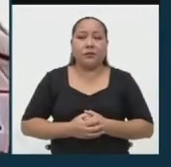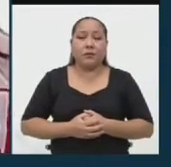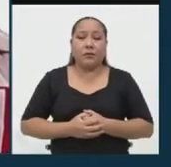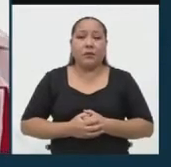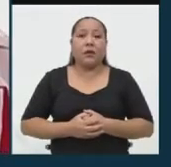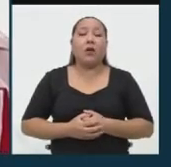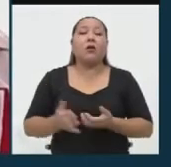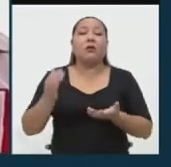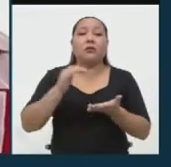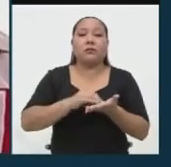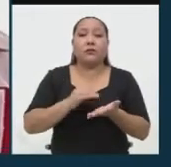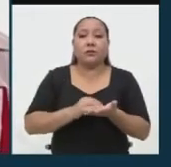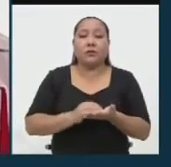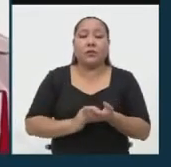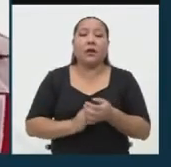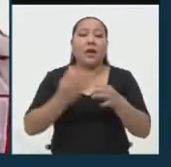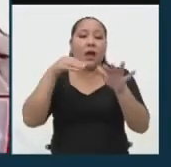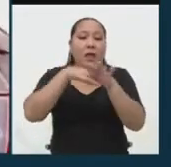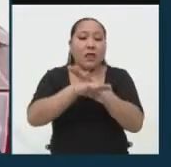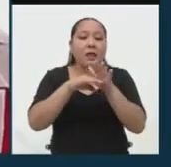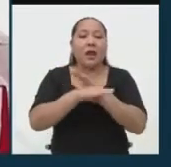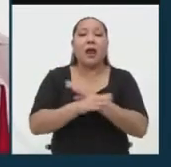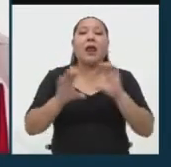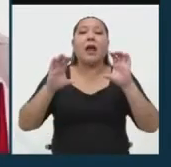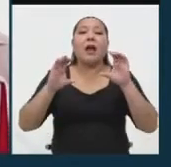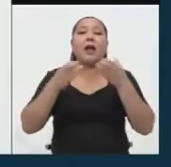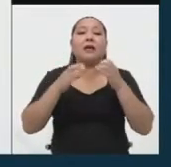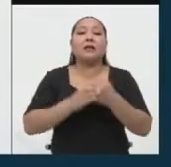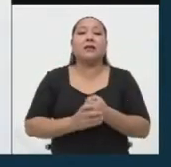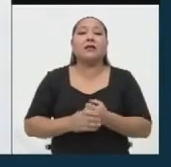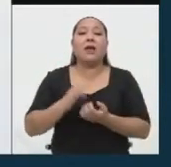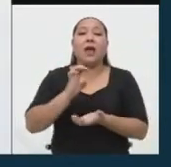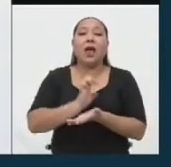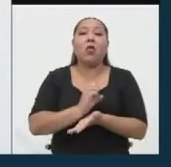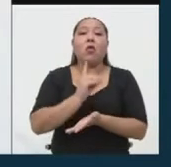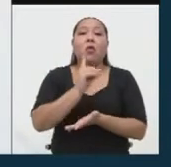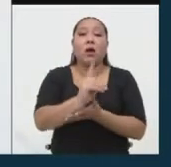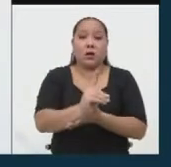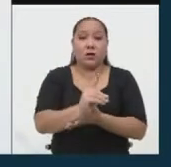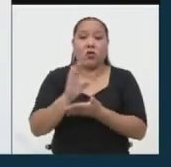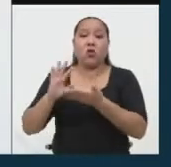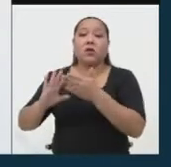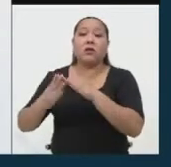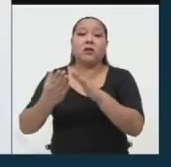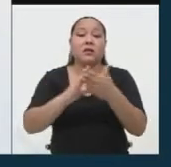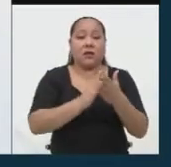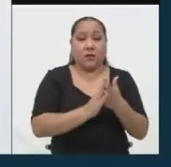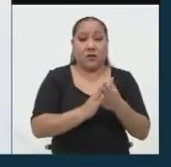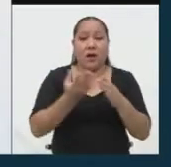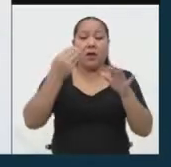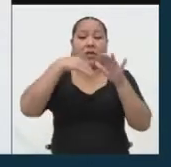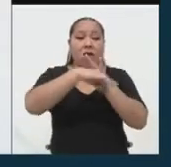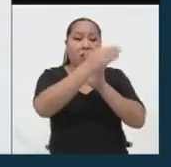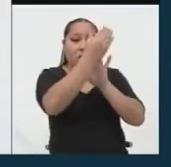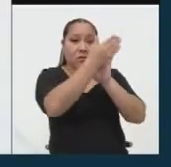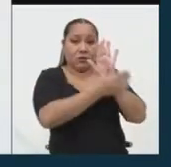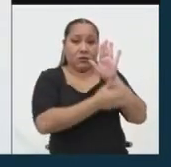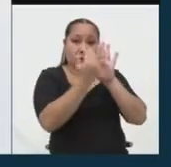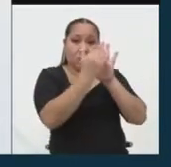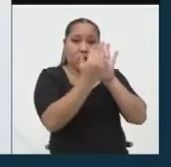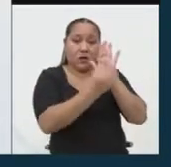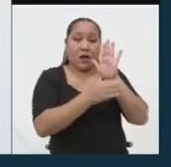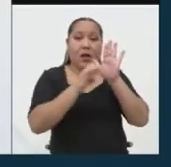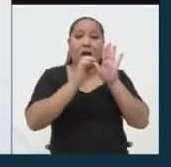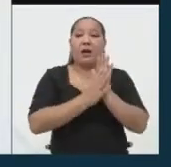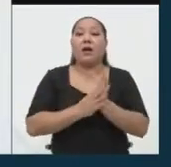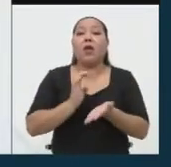Reinsertar el curso de educación cívica a la currícula escolar, con el fin de restaurar los